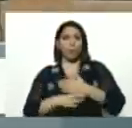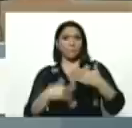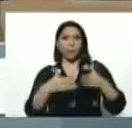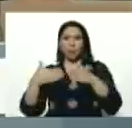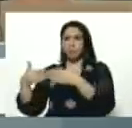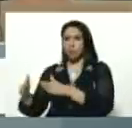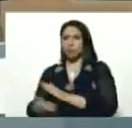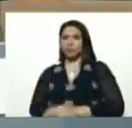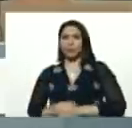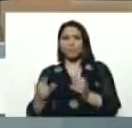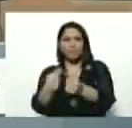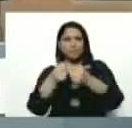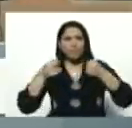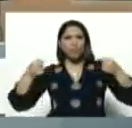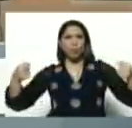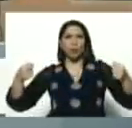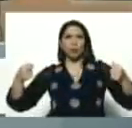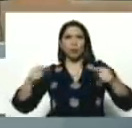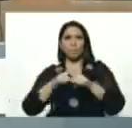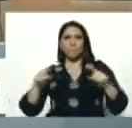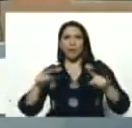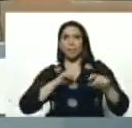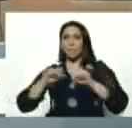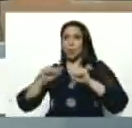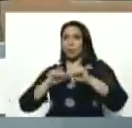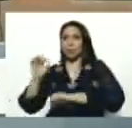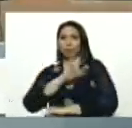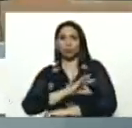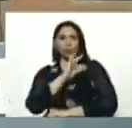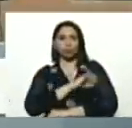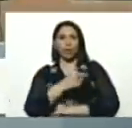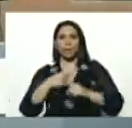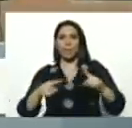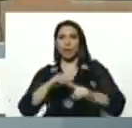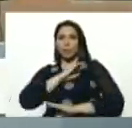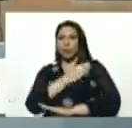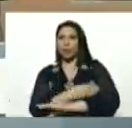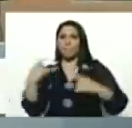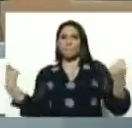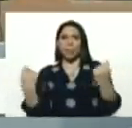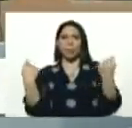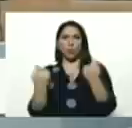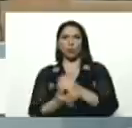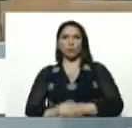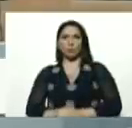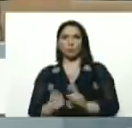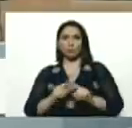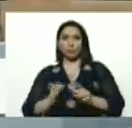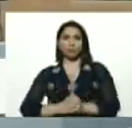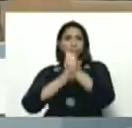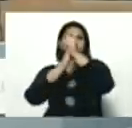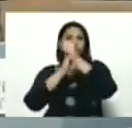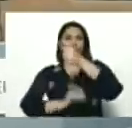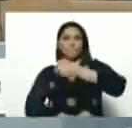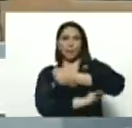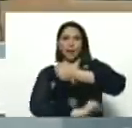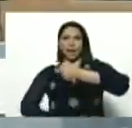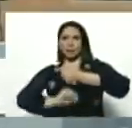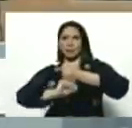las compuertas, para los movimientos sociales, para el poder popular, para el liderazgo de base,